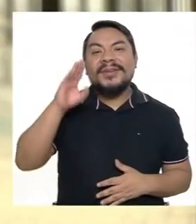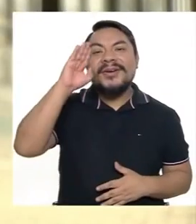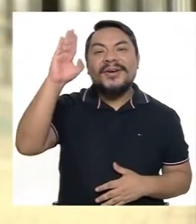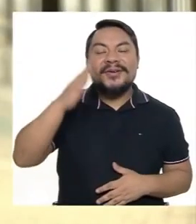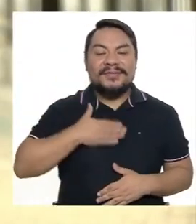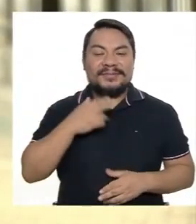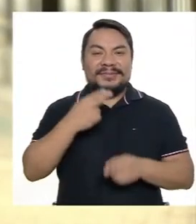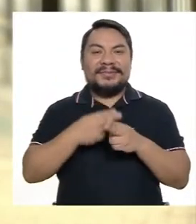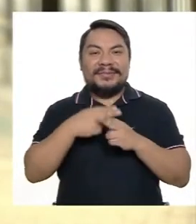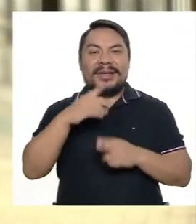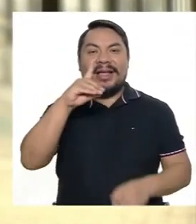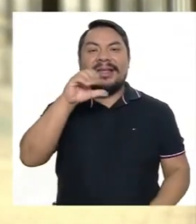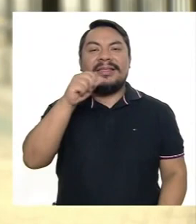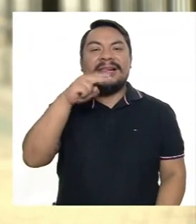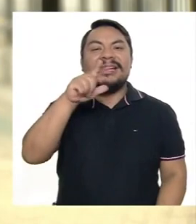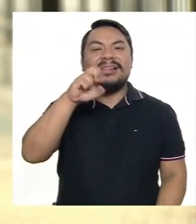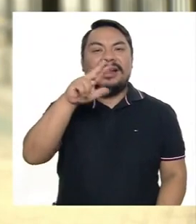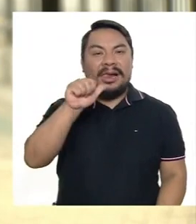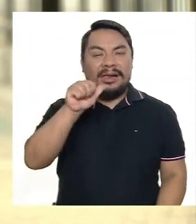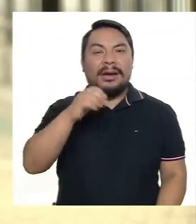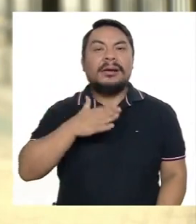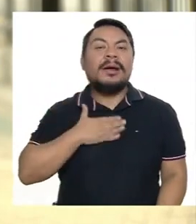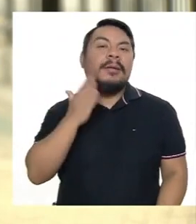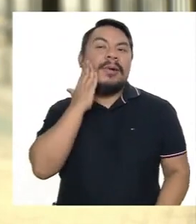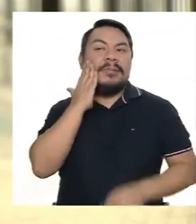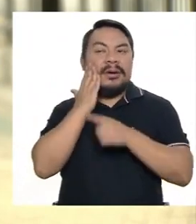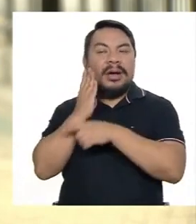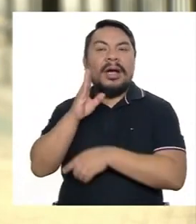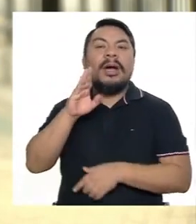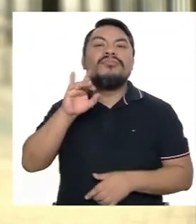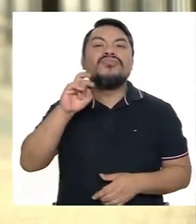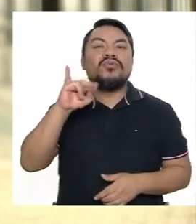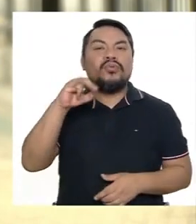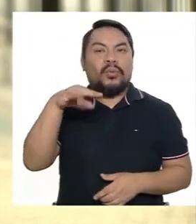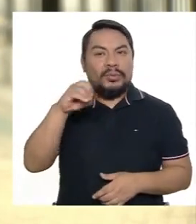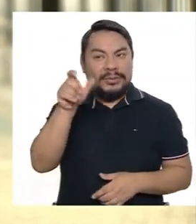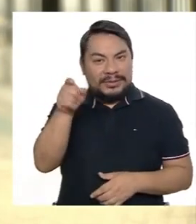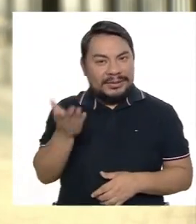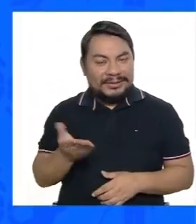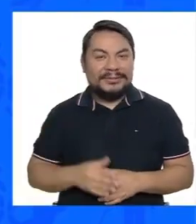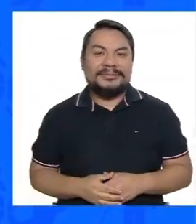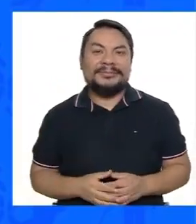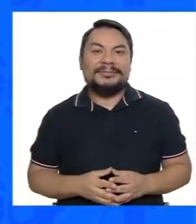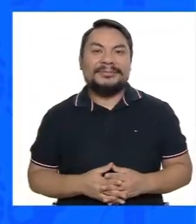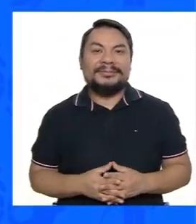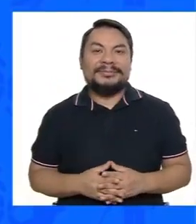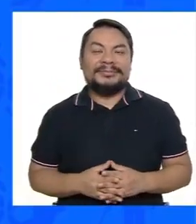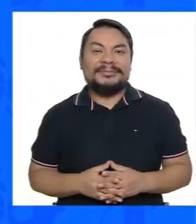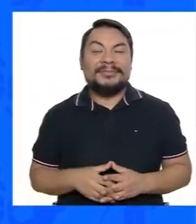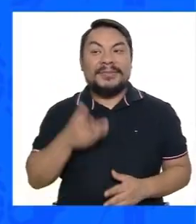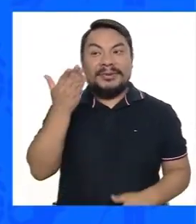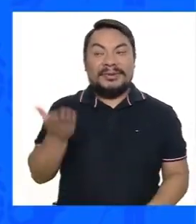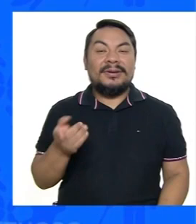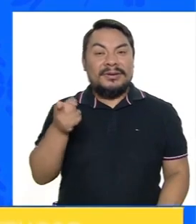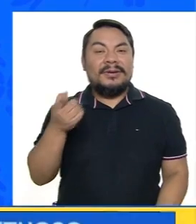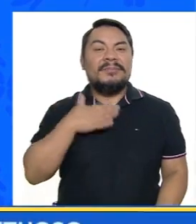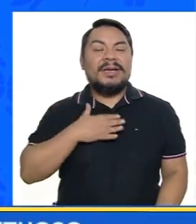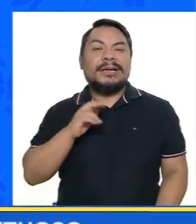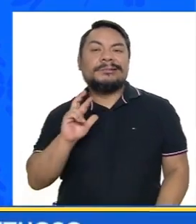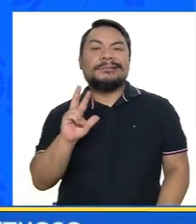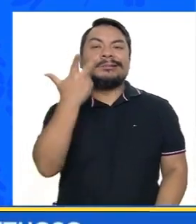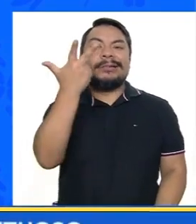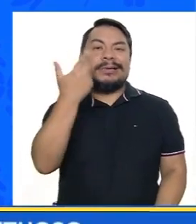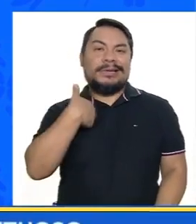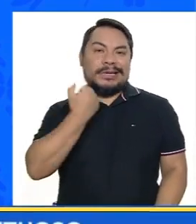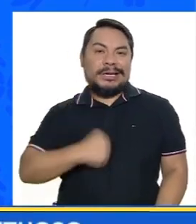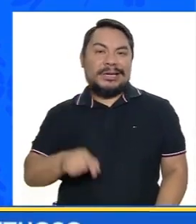Hola, mi nombre es Dalila Martínez, soy mamá de Bruno Giraldo Martínez. Bruno es mi